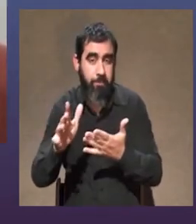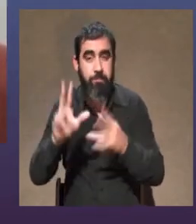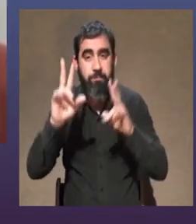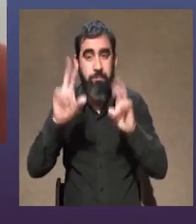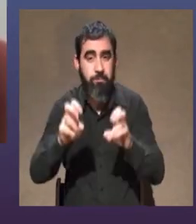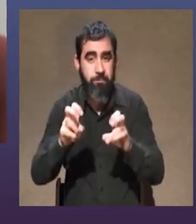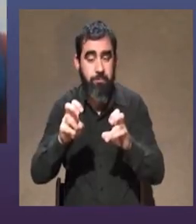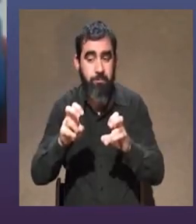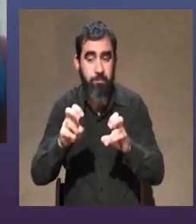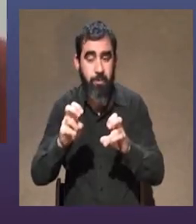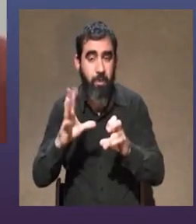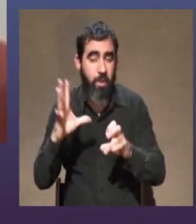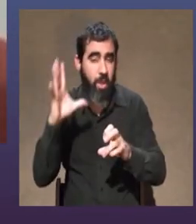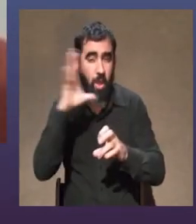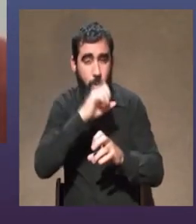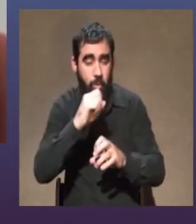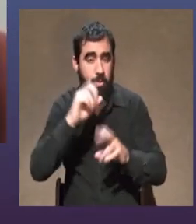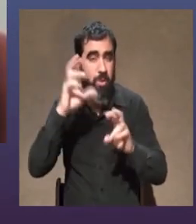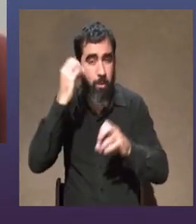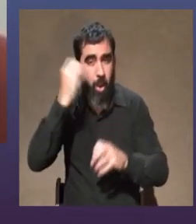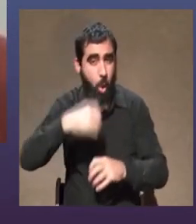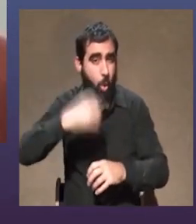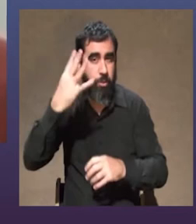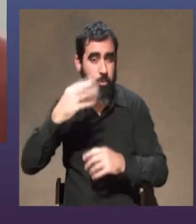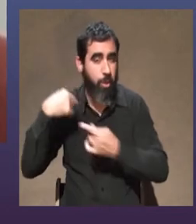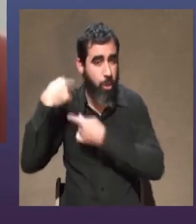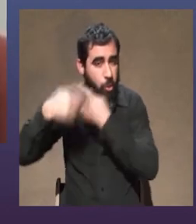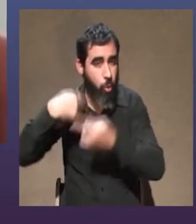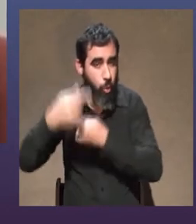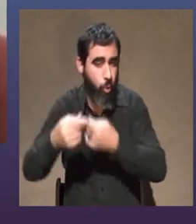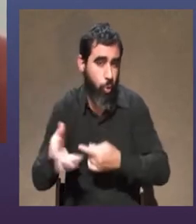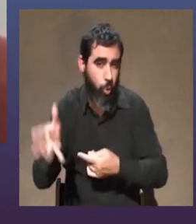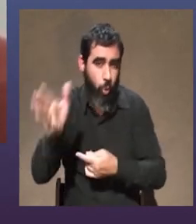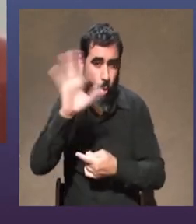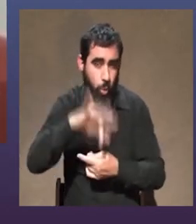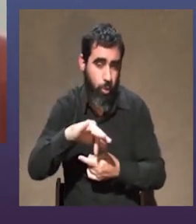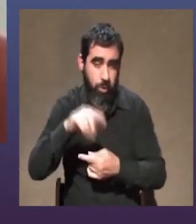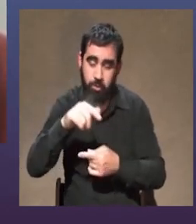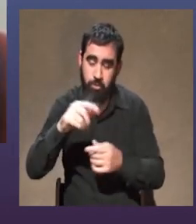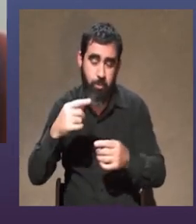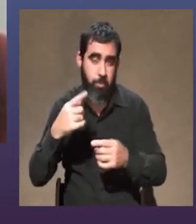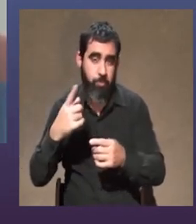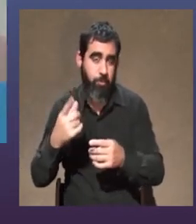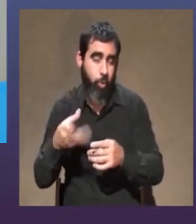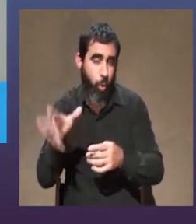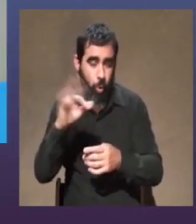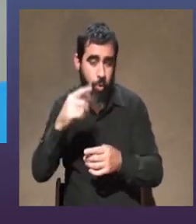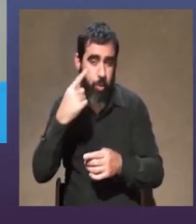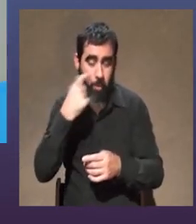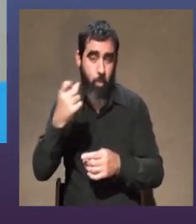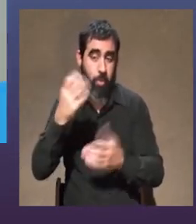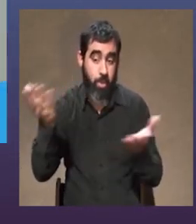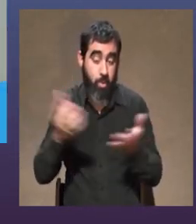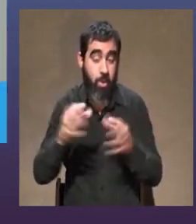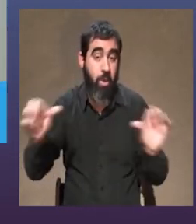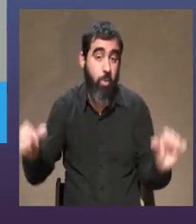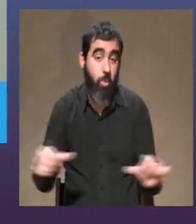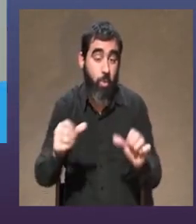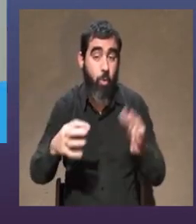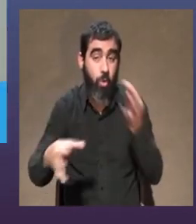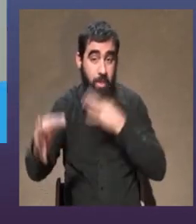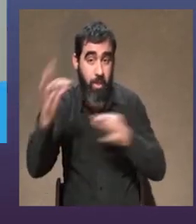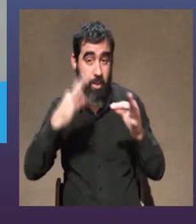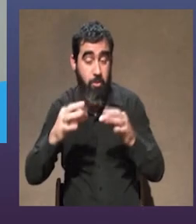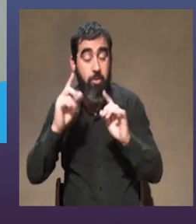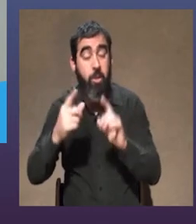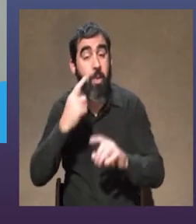agobio de la red conceptual cotidiana, eso lo encuentro permanentemente haciendo teatro. Y otra cosa muy